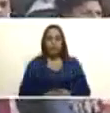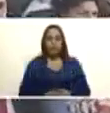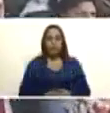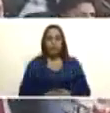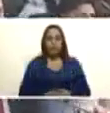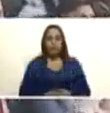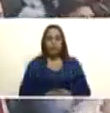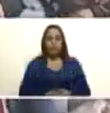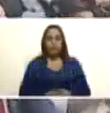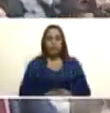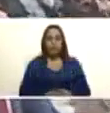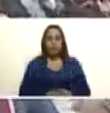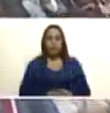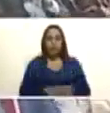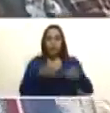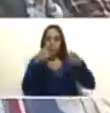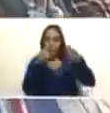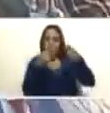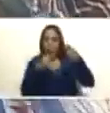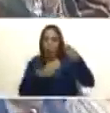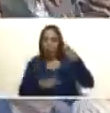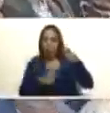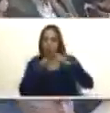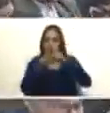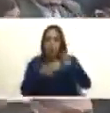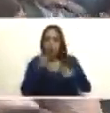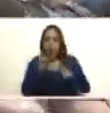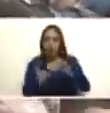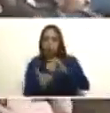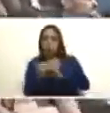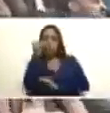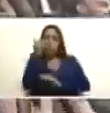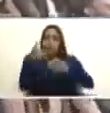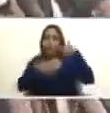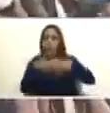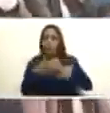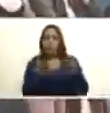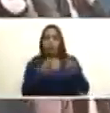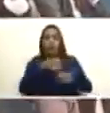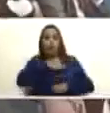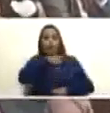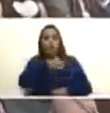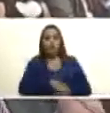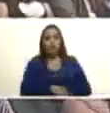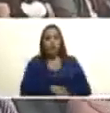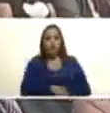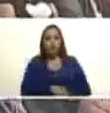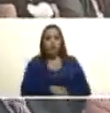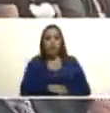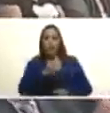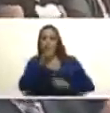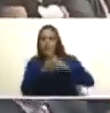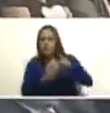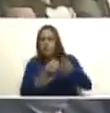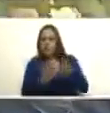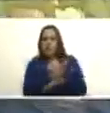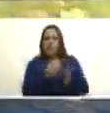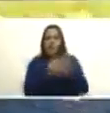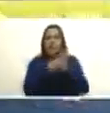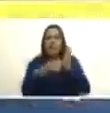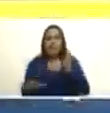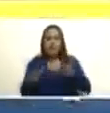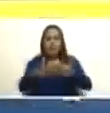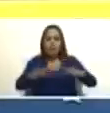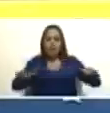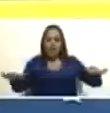luego las otras preguntas tuvieron también márgenes altísimos la pregunta sobre los derechos en el mar